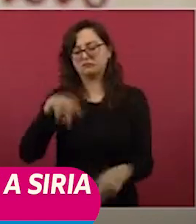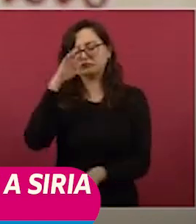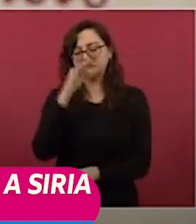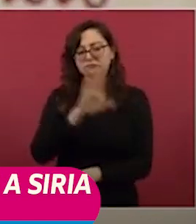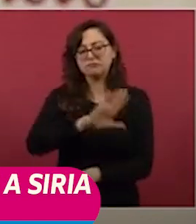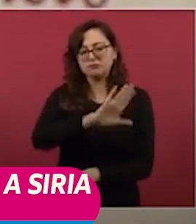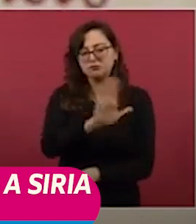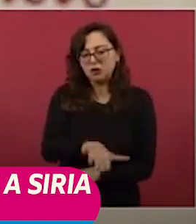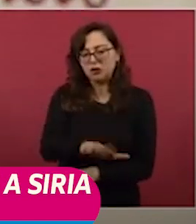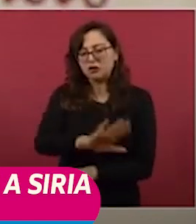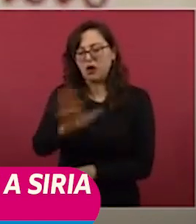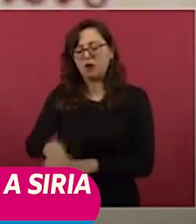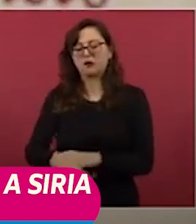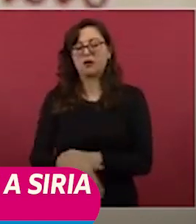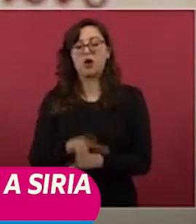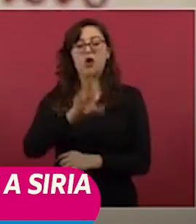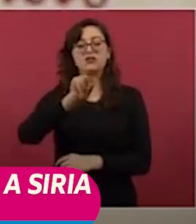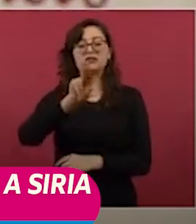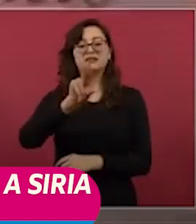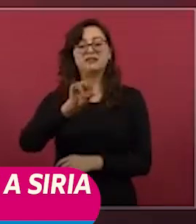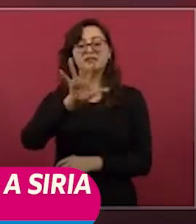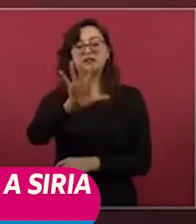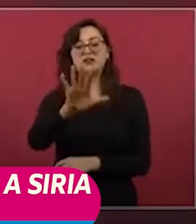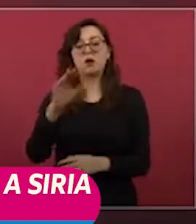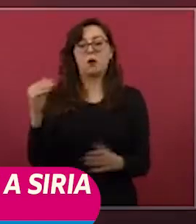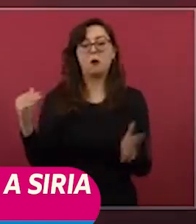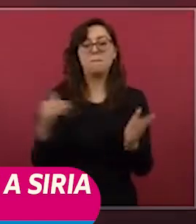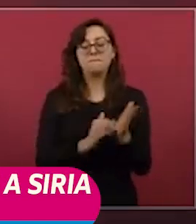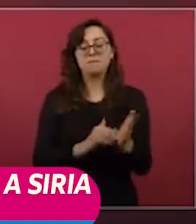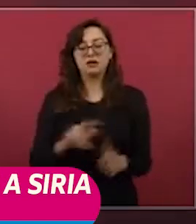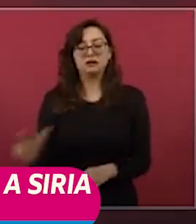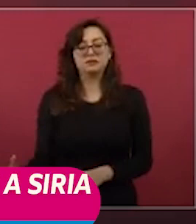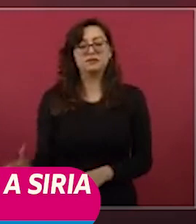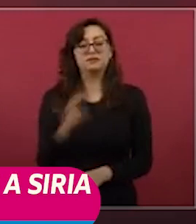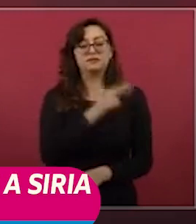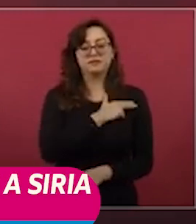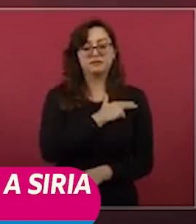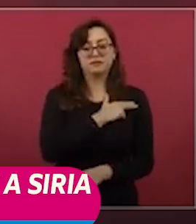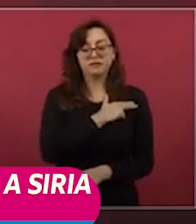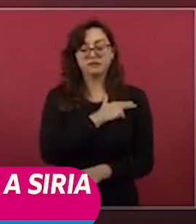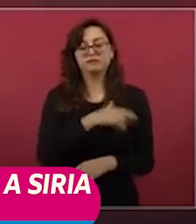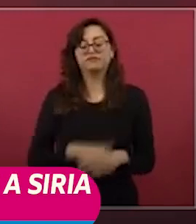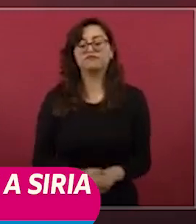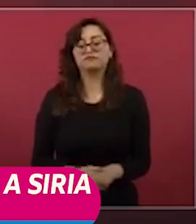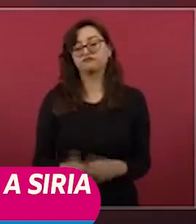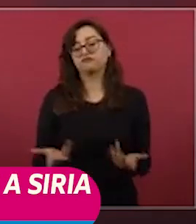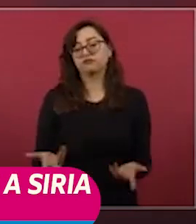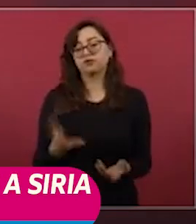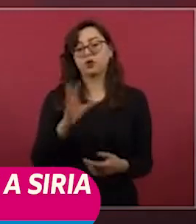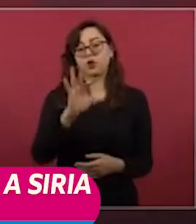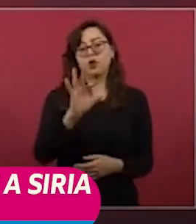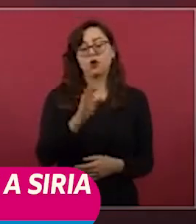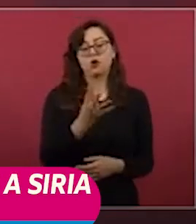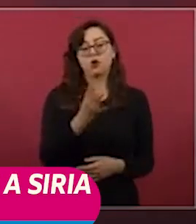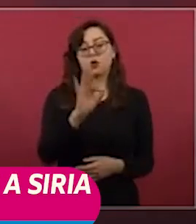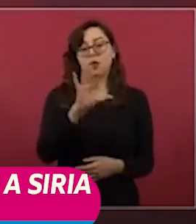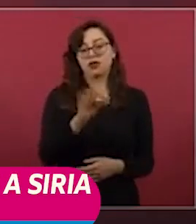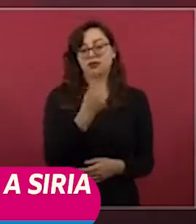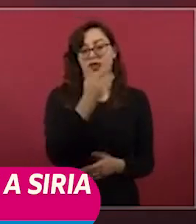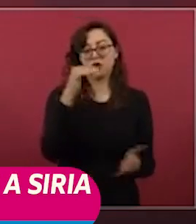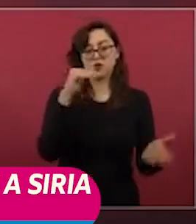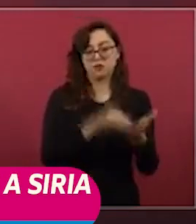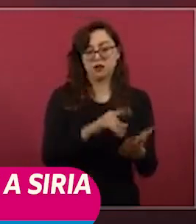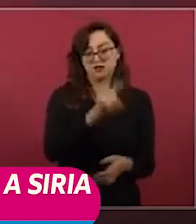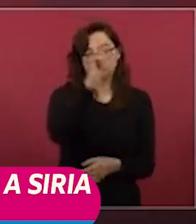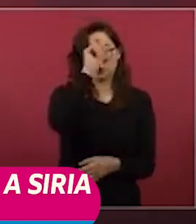de los cuales 31 mil 643 son en Turquía y 4 mil 300 son en